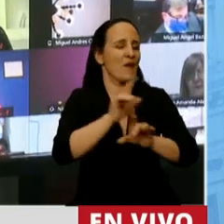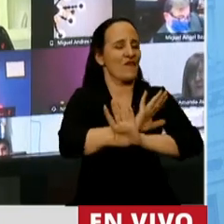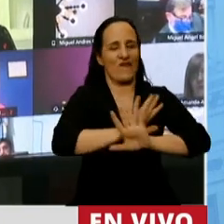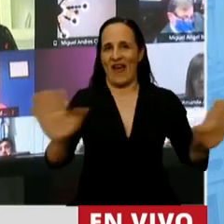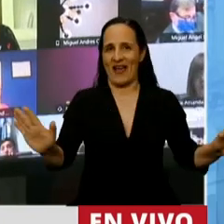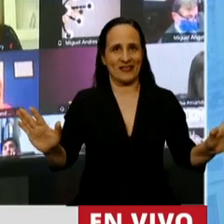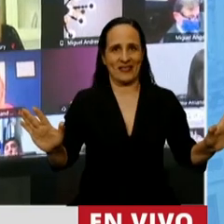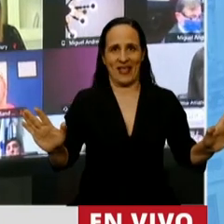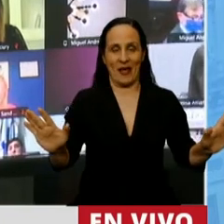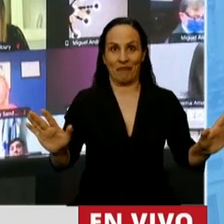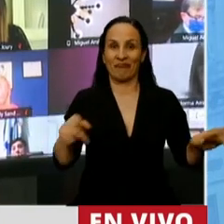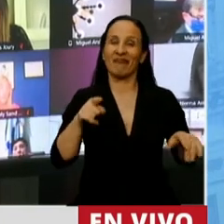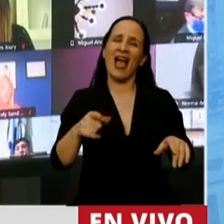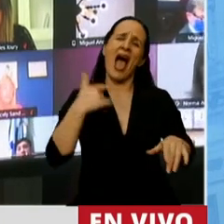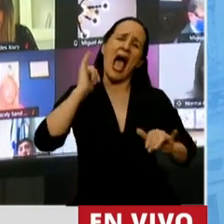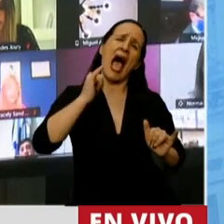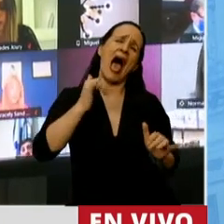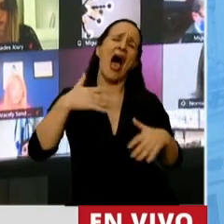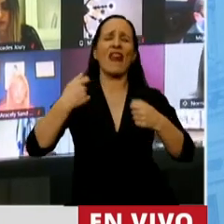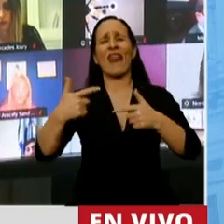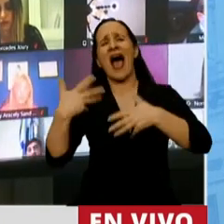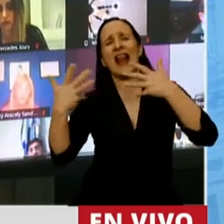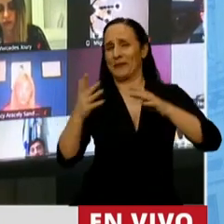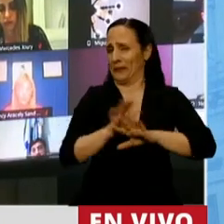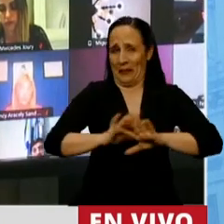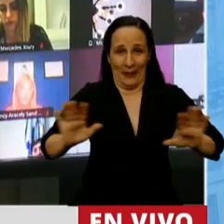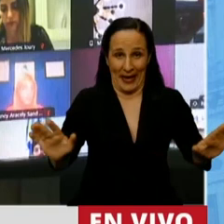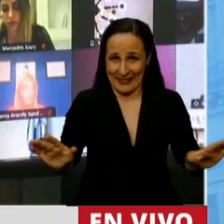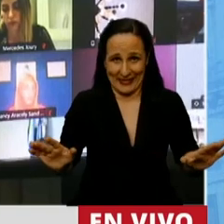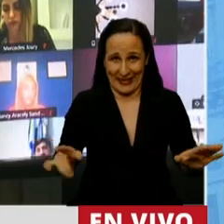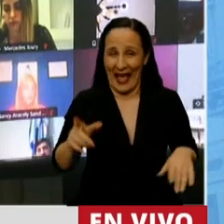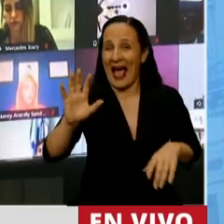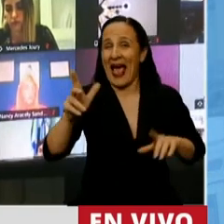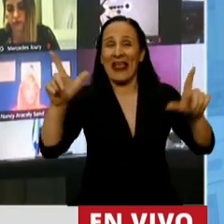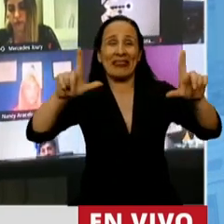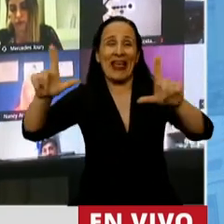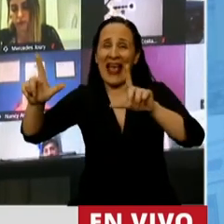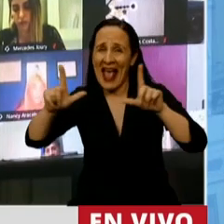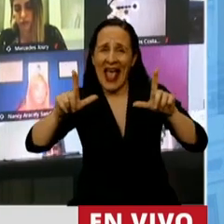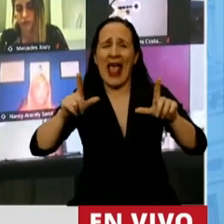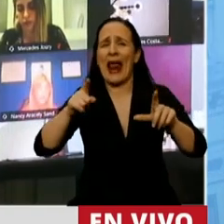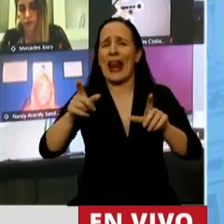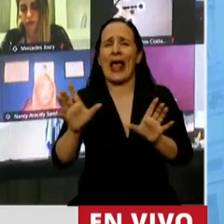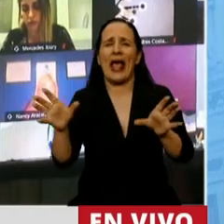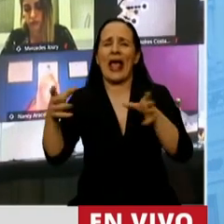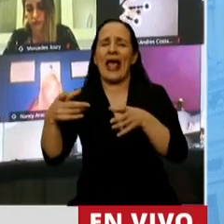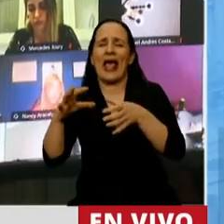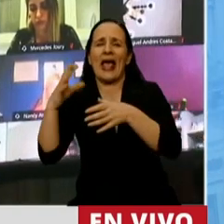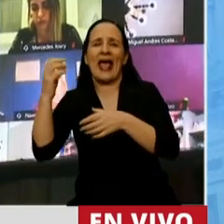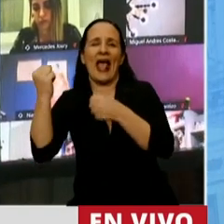basta a la revolución de la alegría, basta a que en los canales de televisión y los grupos